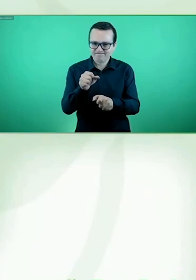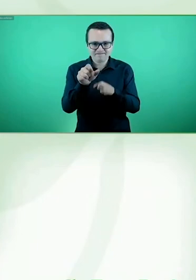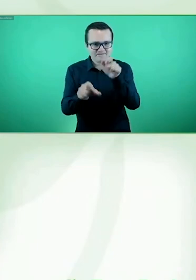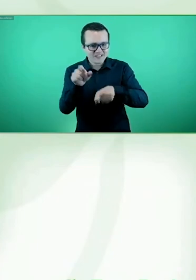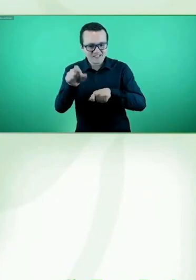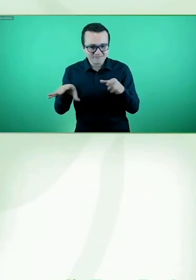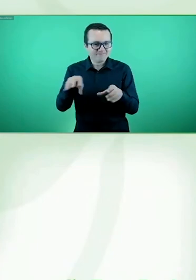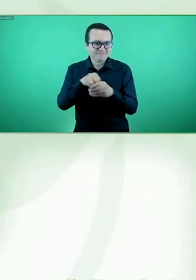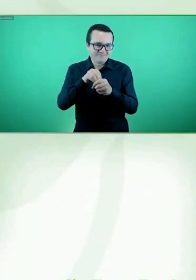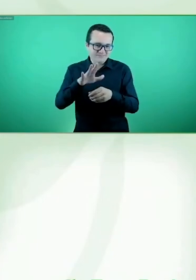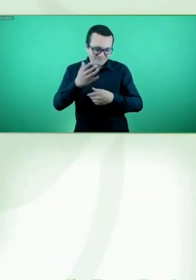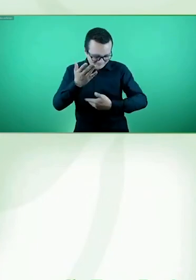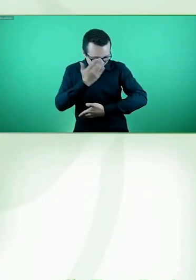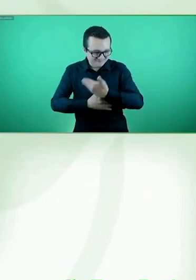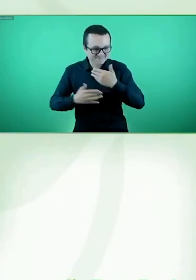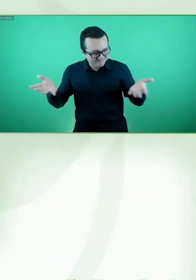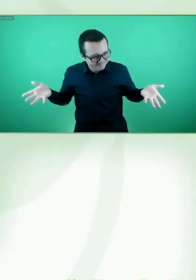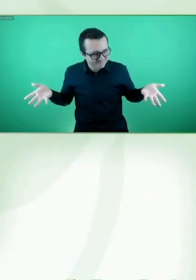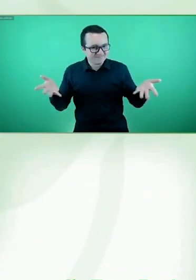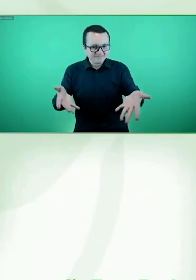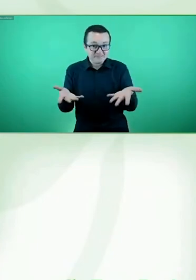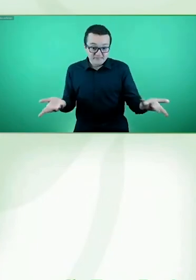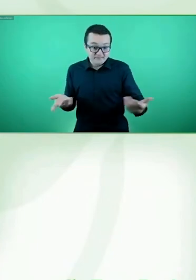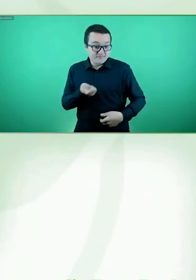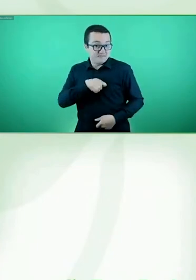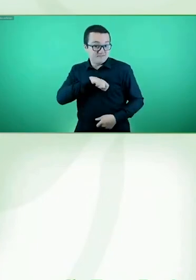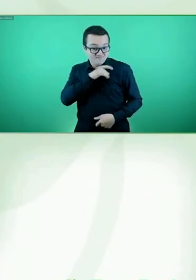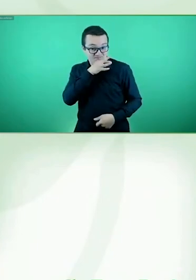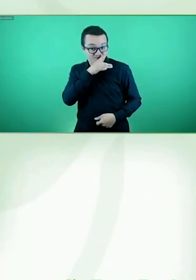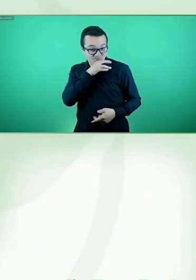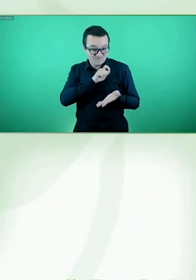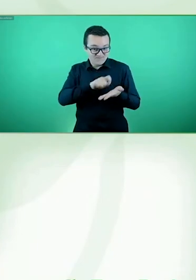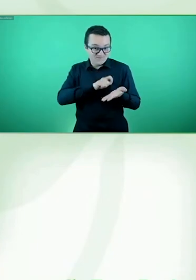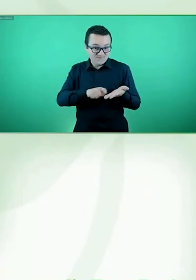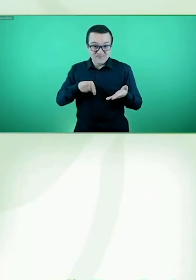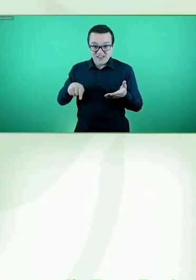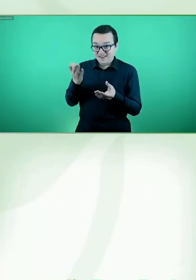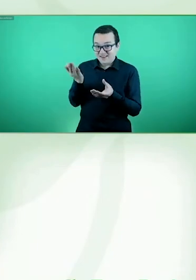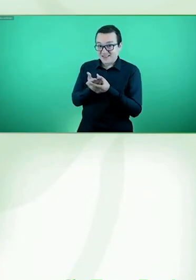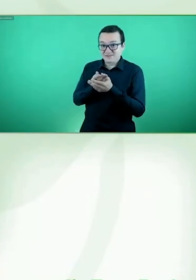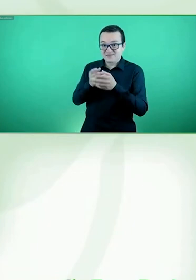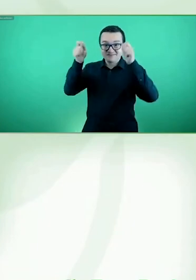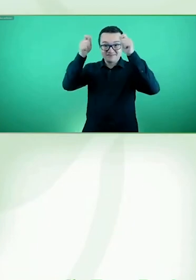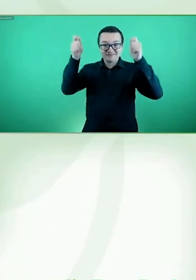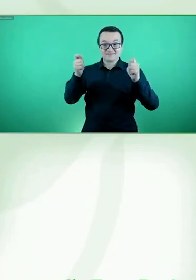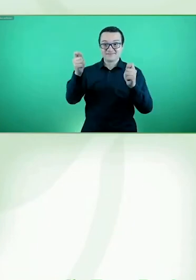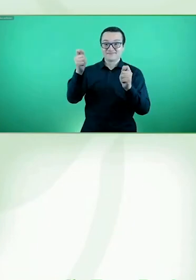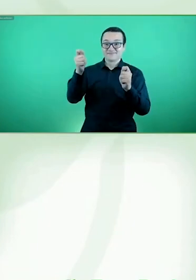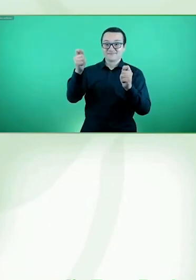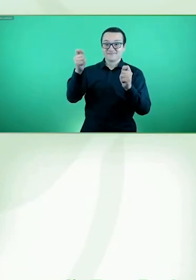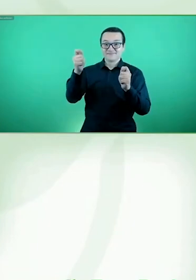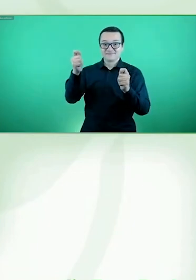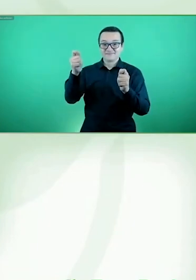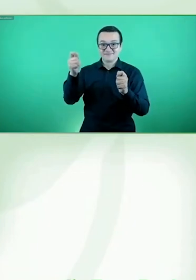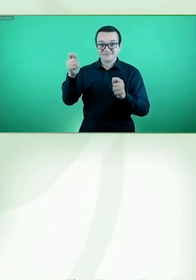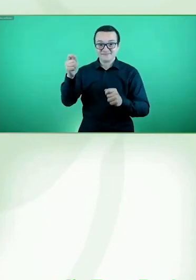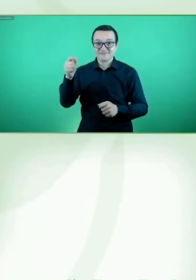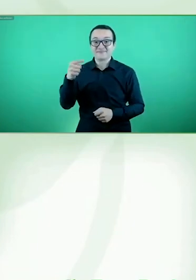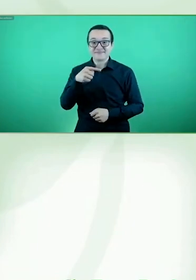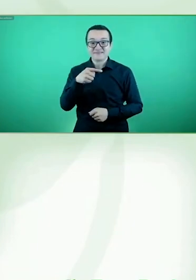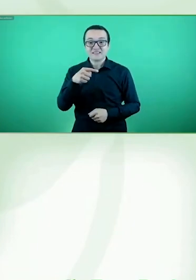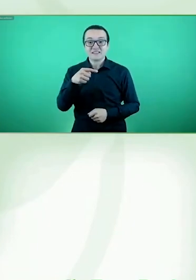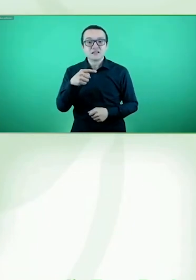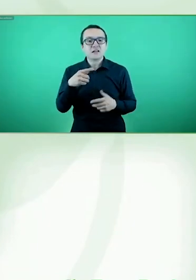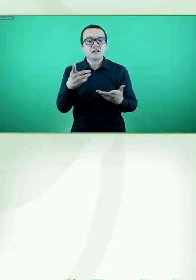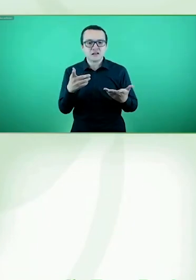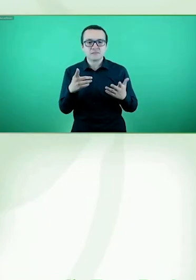Y tengo aquí frente a mí una carpeta con el logo de Fundación Descúbreme, que son cinco siluetas, son cinco en total, son cinco